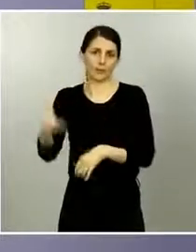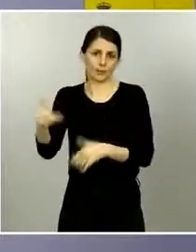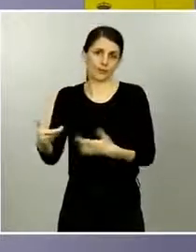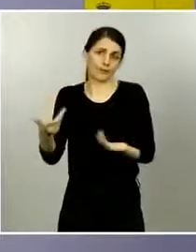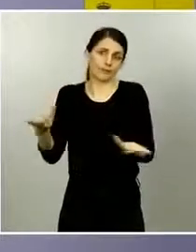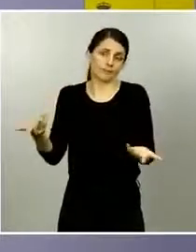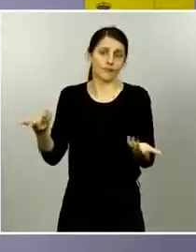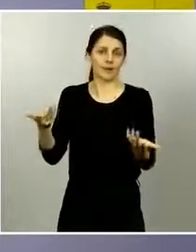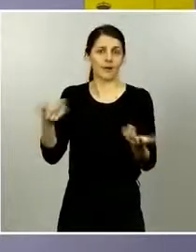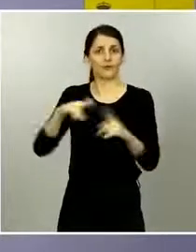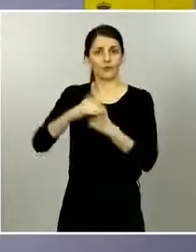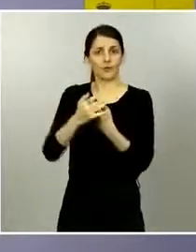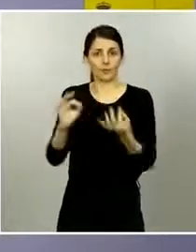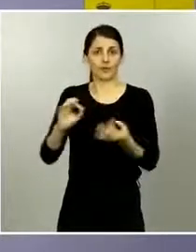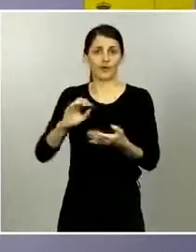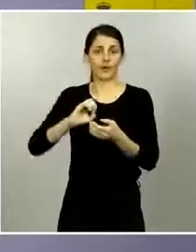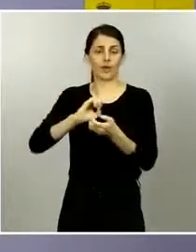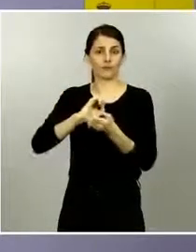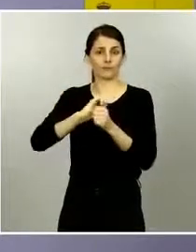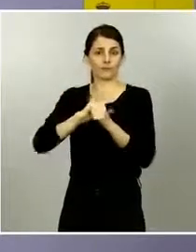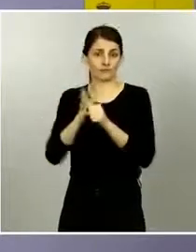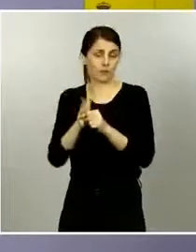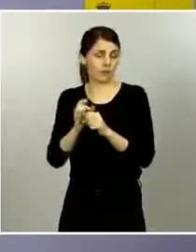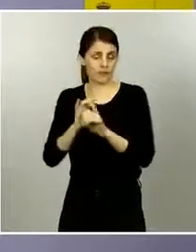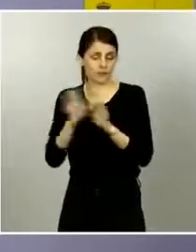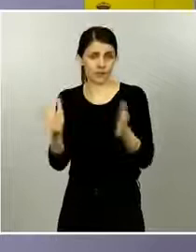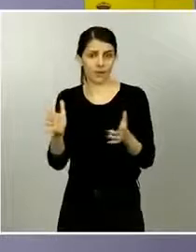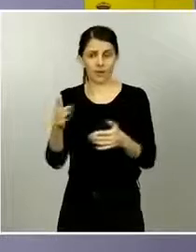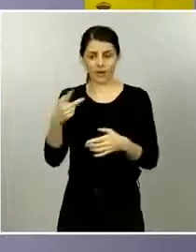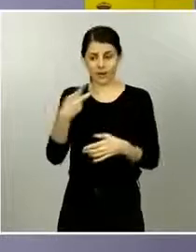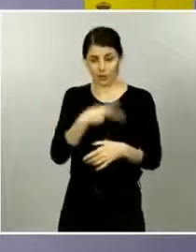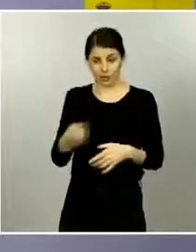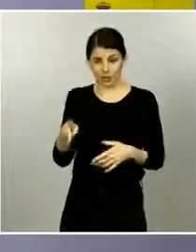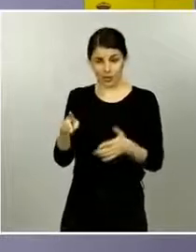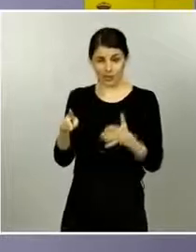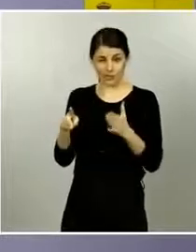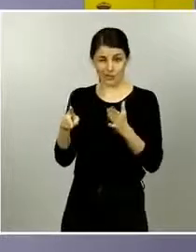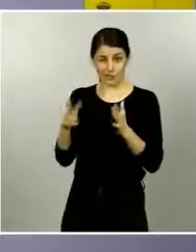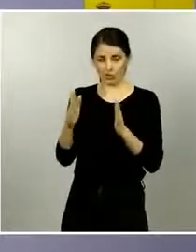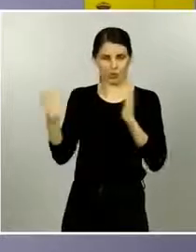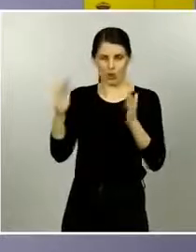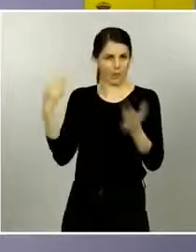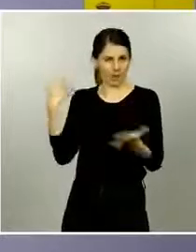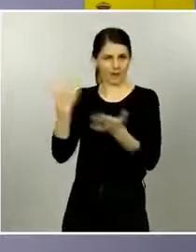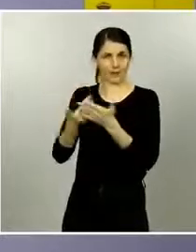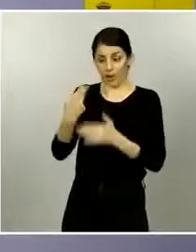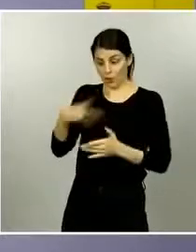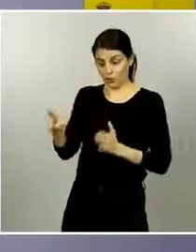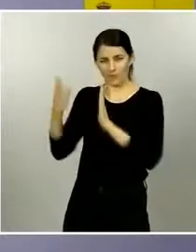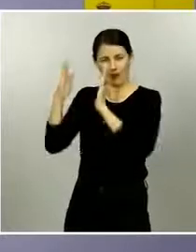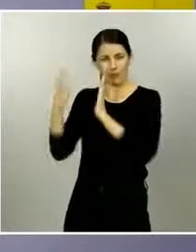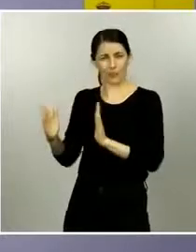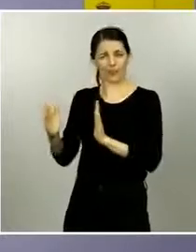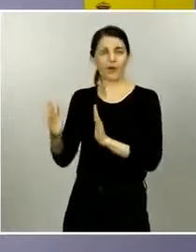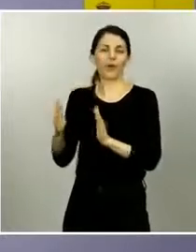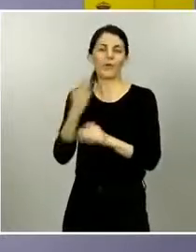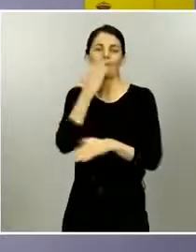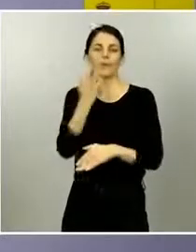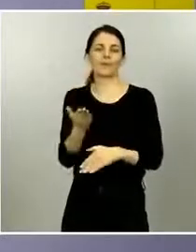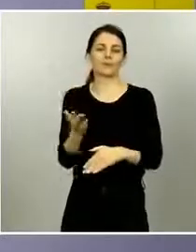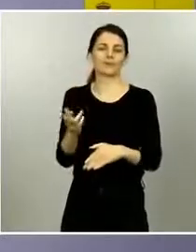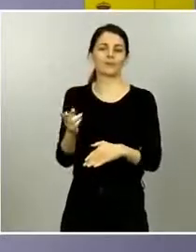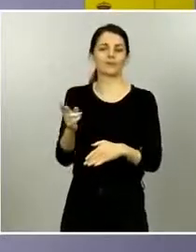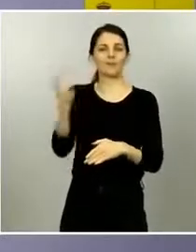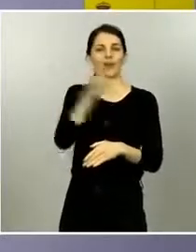peso importante en una epidemia como esta hemos estado durante muchas semanas durante dos de ellas con un